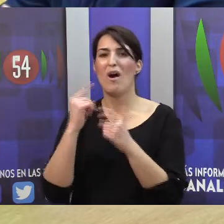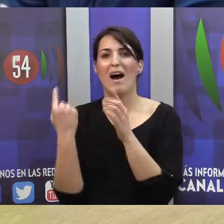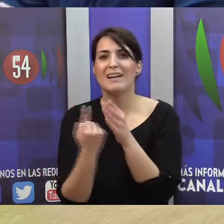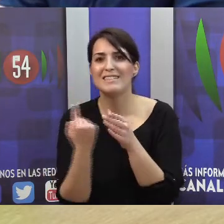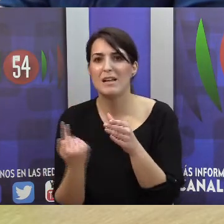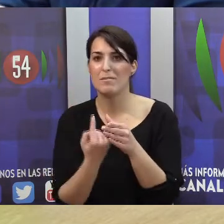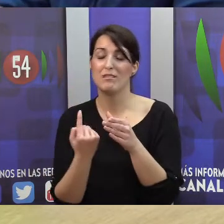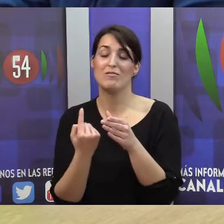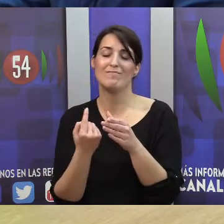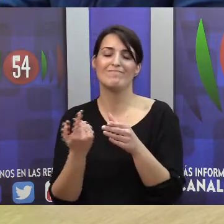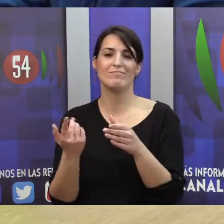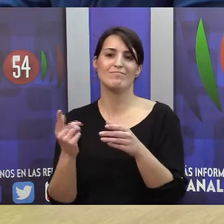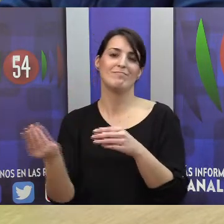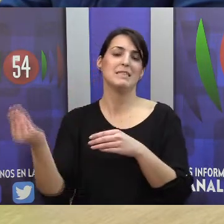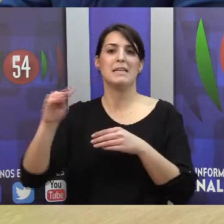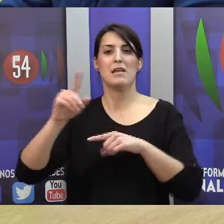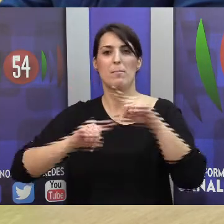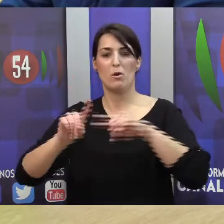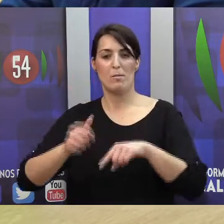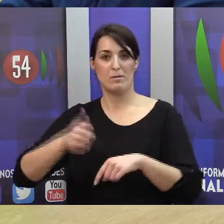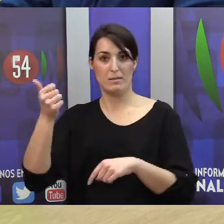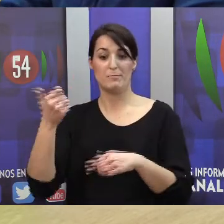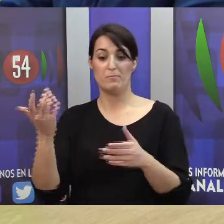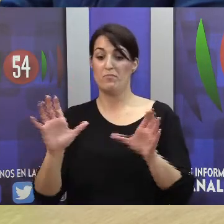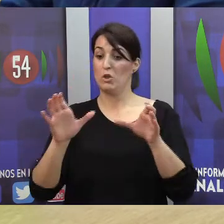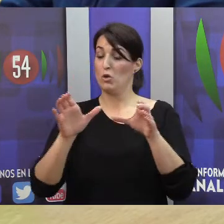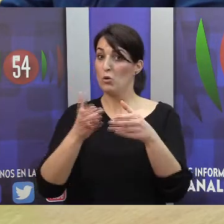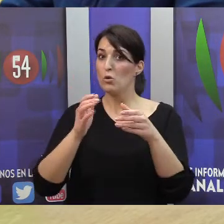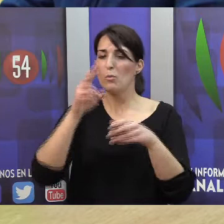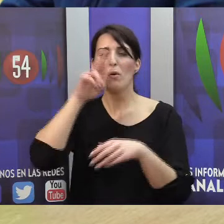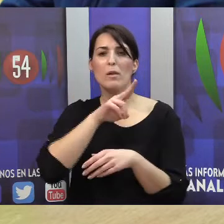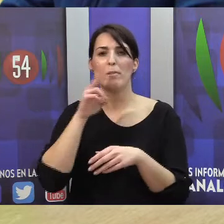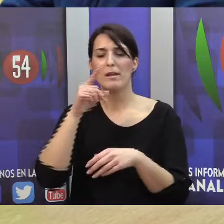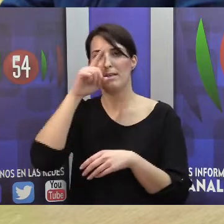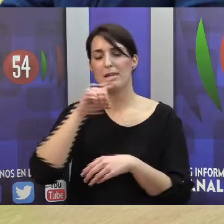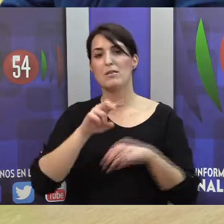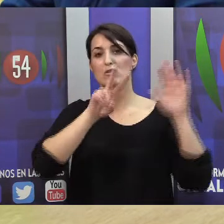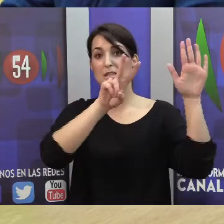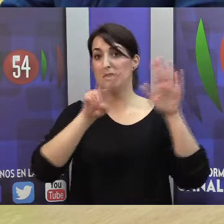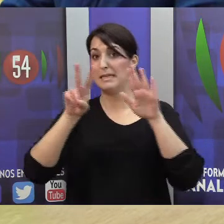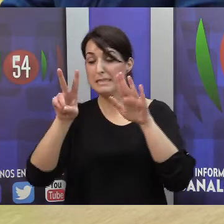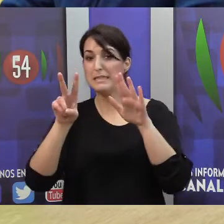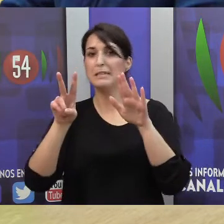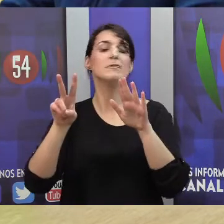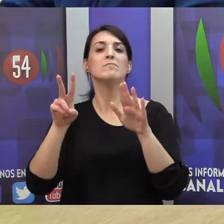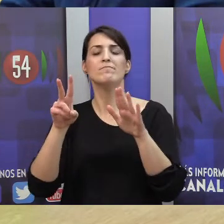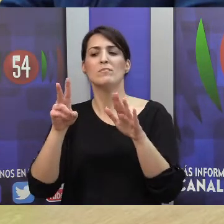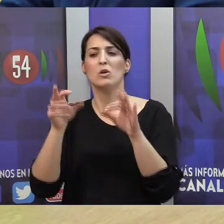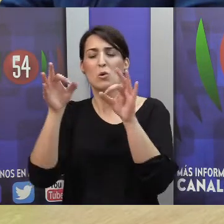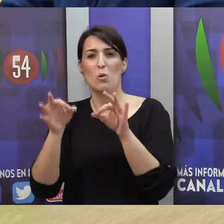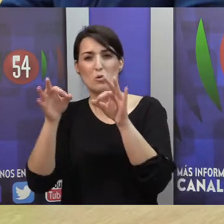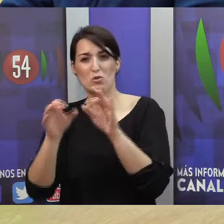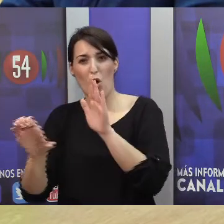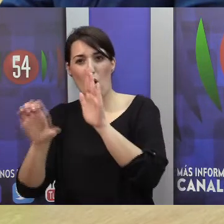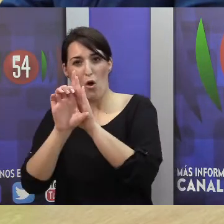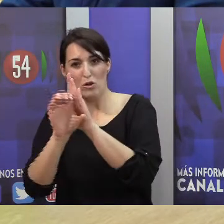pues se añadían estos problemas. Entonces, este grupo de padres, en el año 77, justo antes de la Constitución,